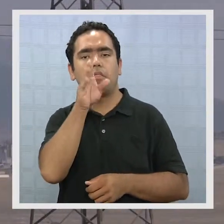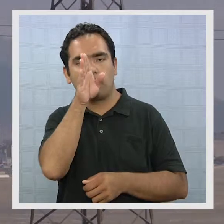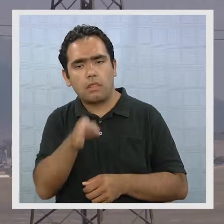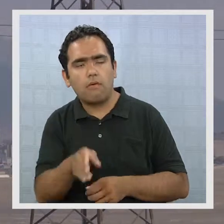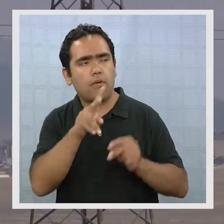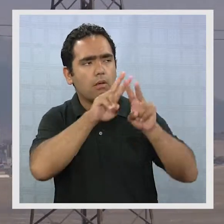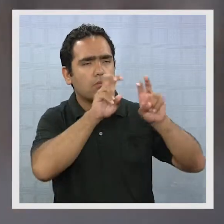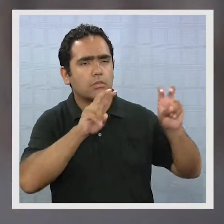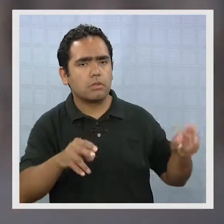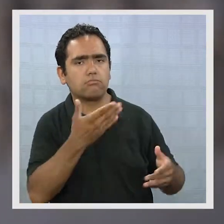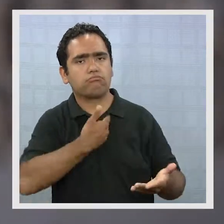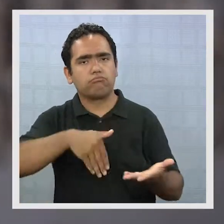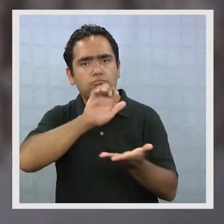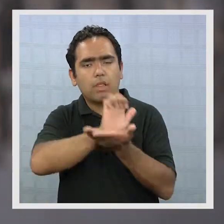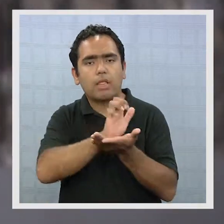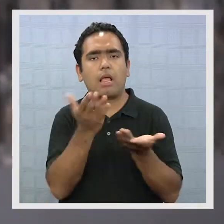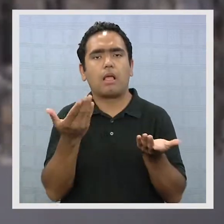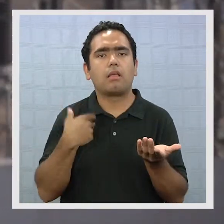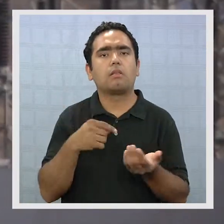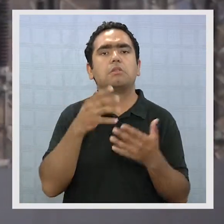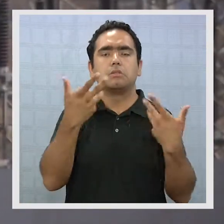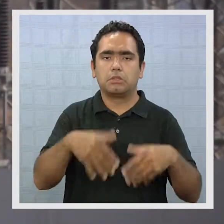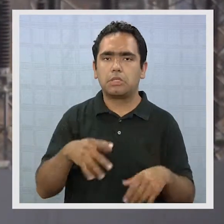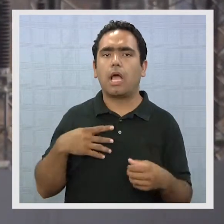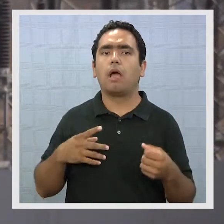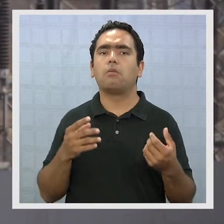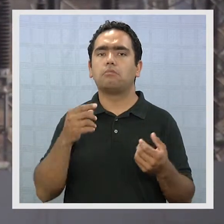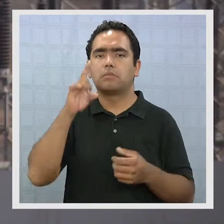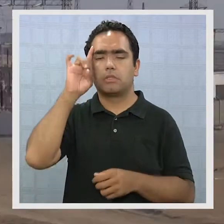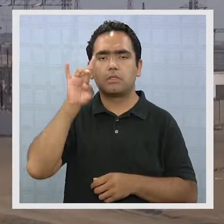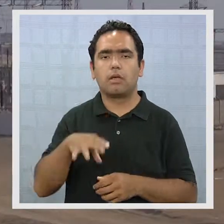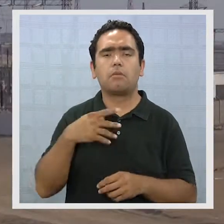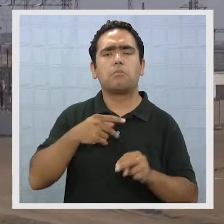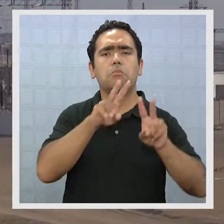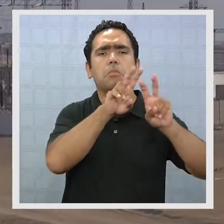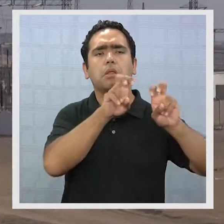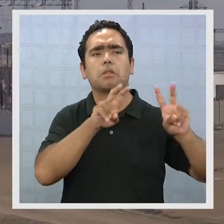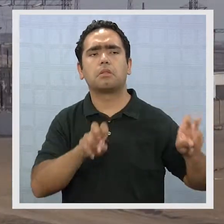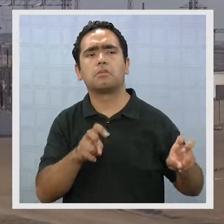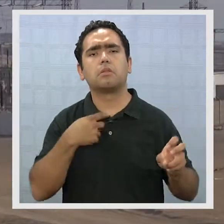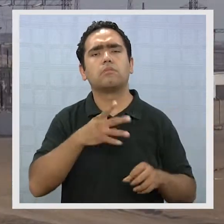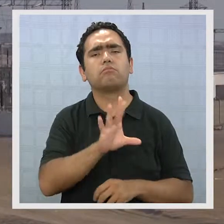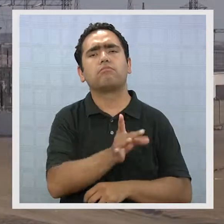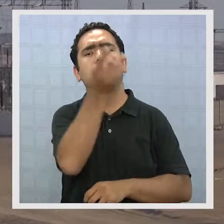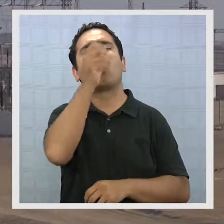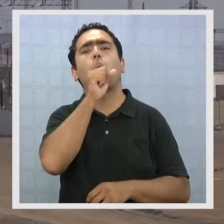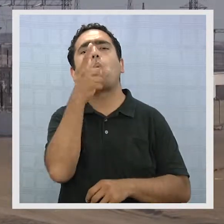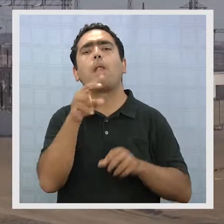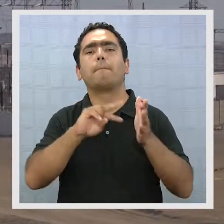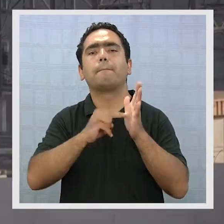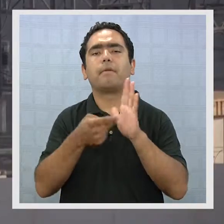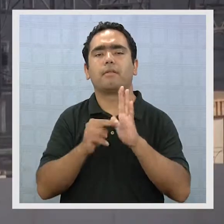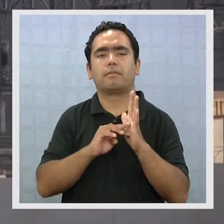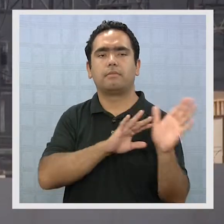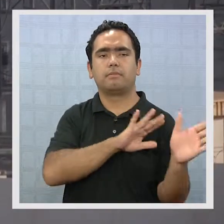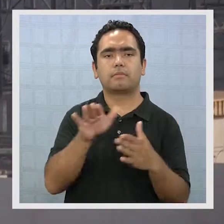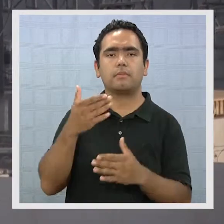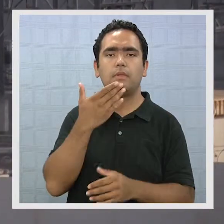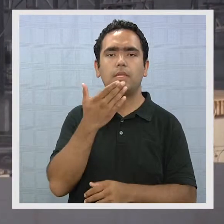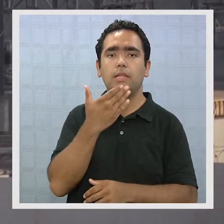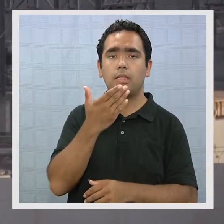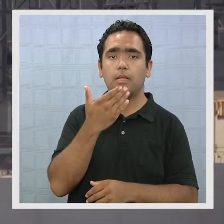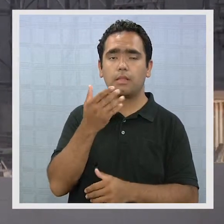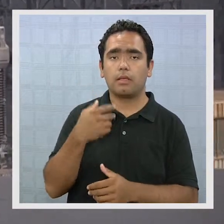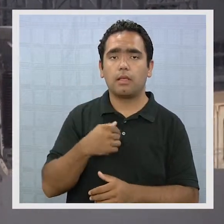que es la que tiene que hacer la investigación por parte del Estado también está allá en el tema para poder investigar y dilucidar cuál ha sido el problema.